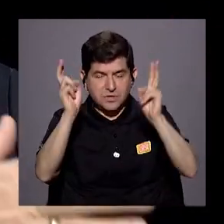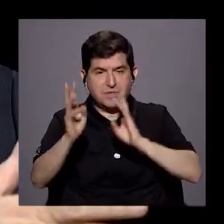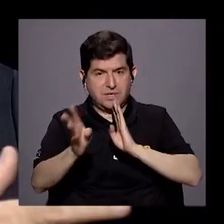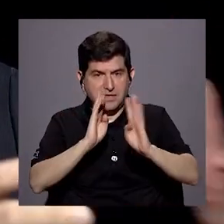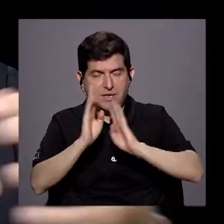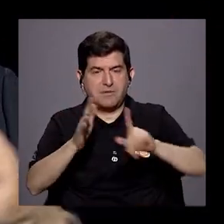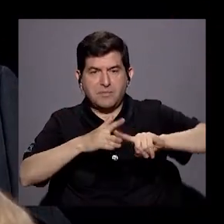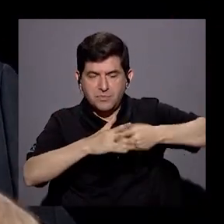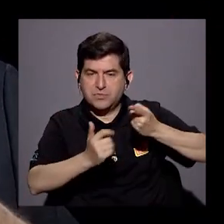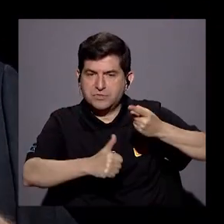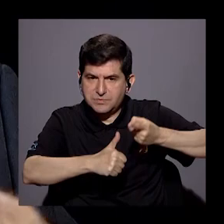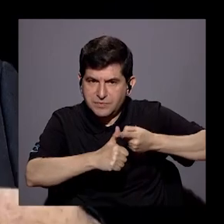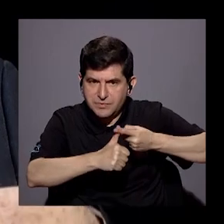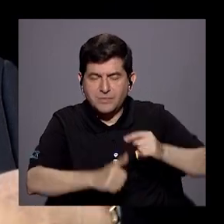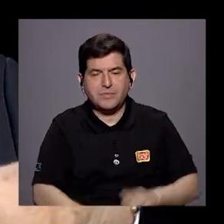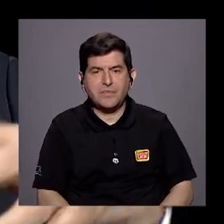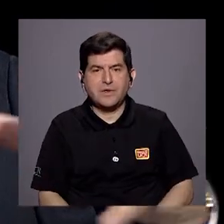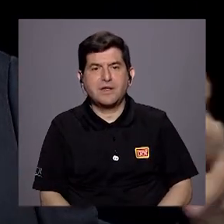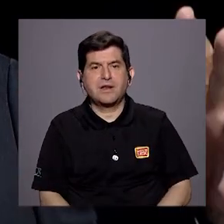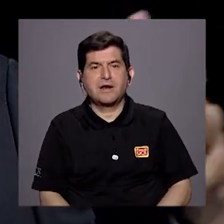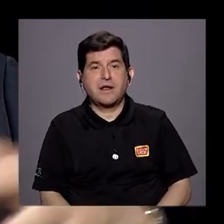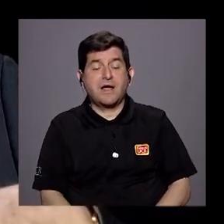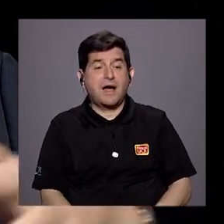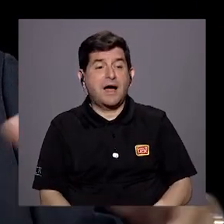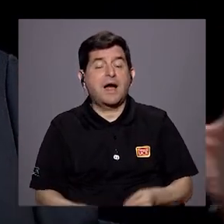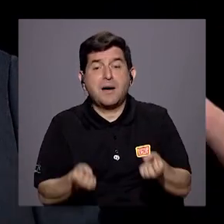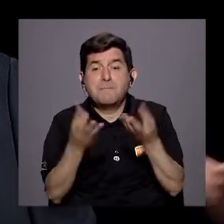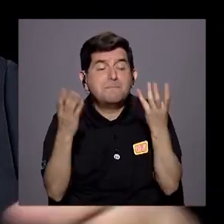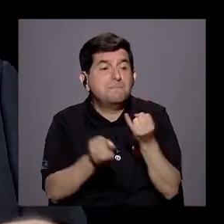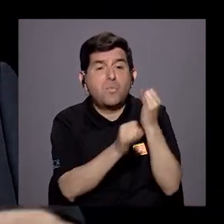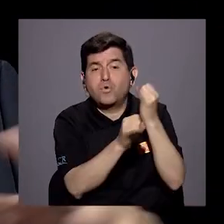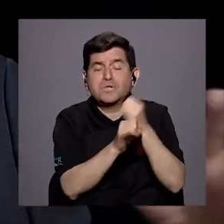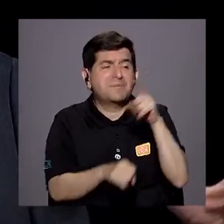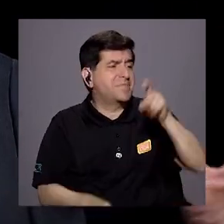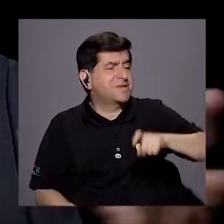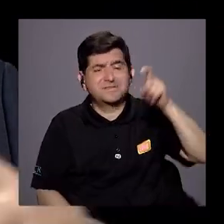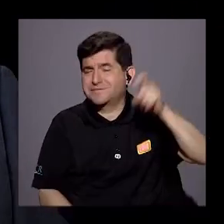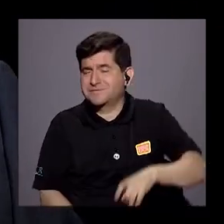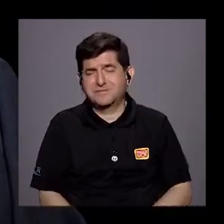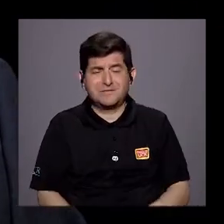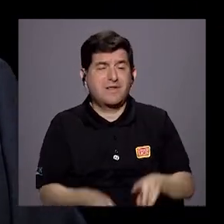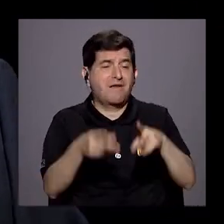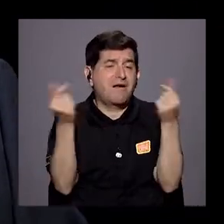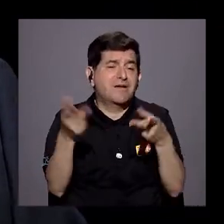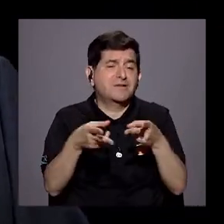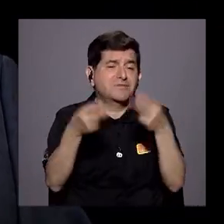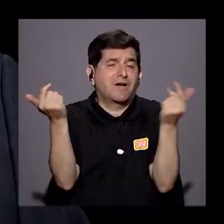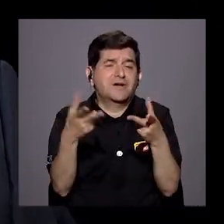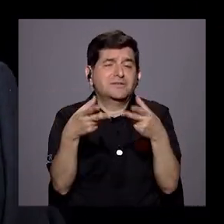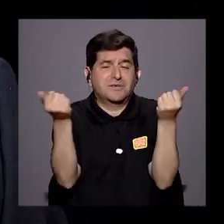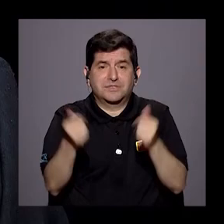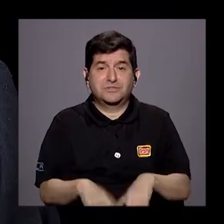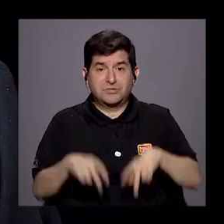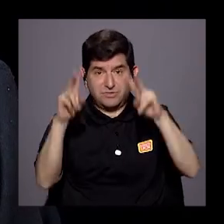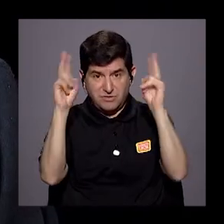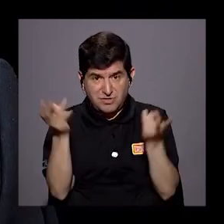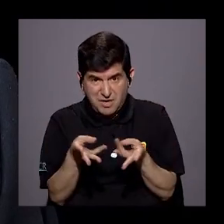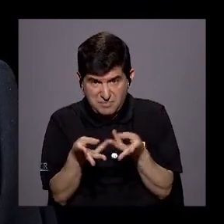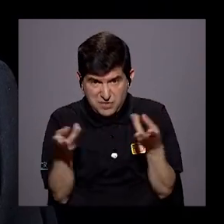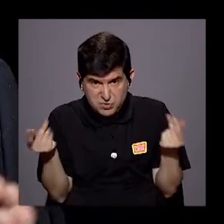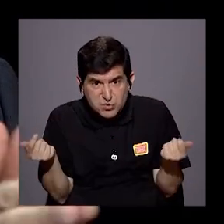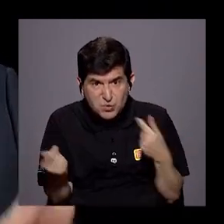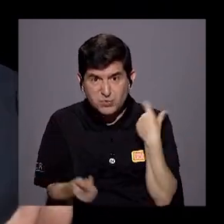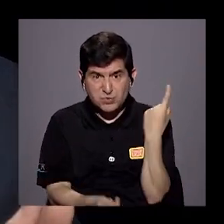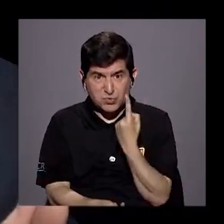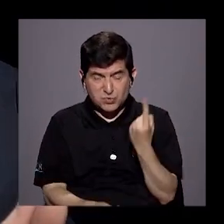que hablábamos inicialmente, la proliferación de instituciones innecesarias gastando dinero. Es decir, este tema no se